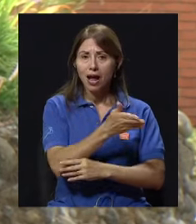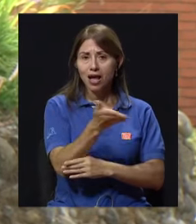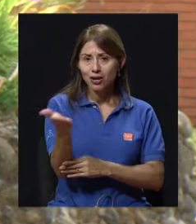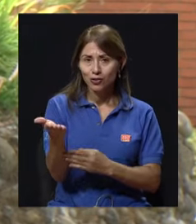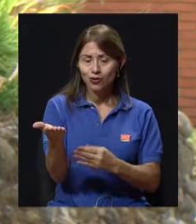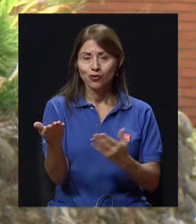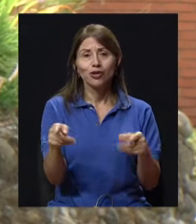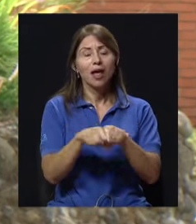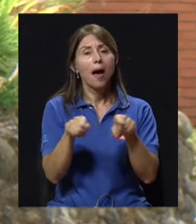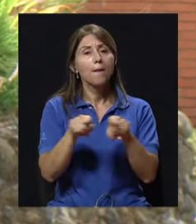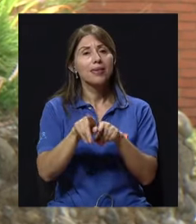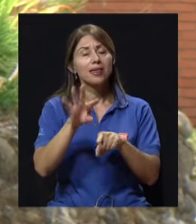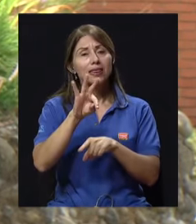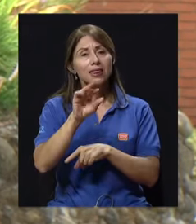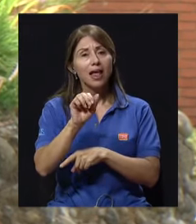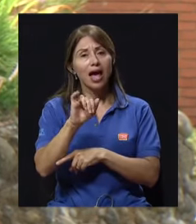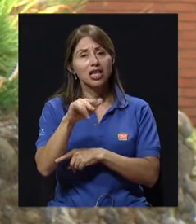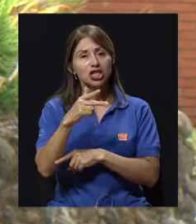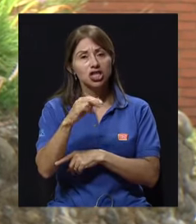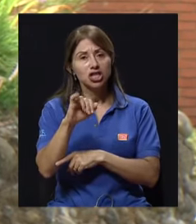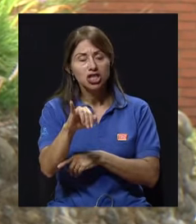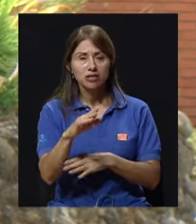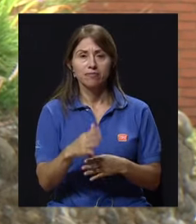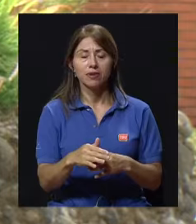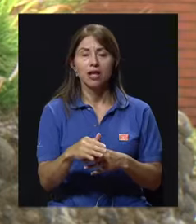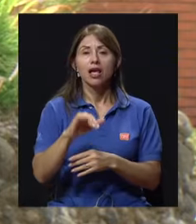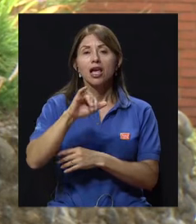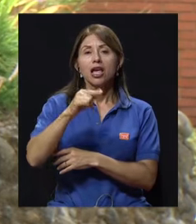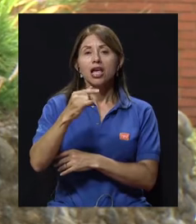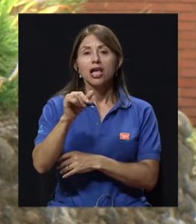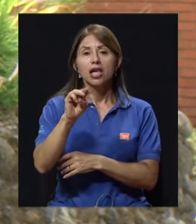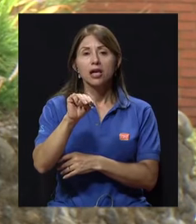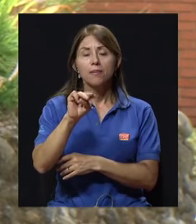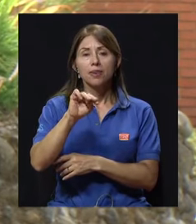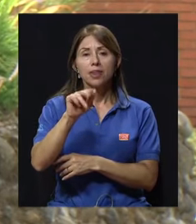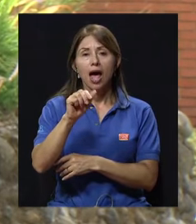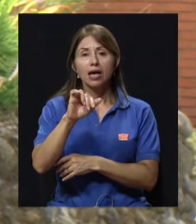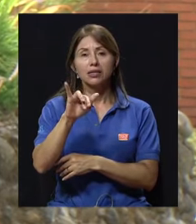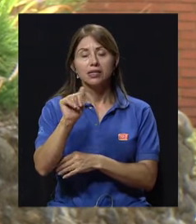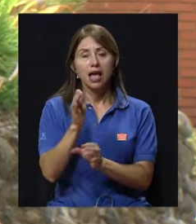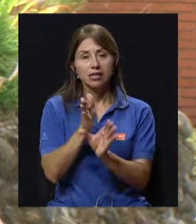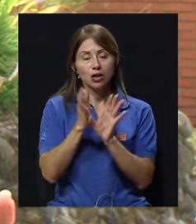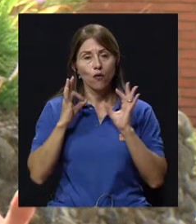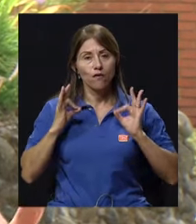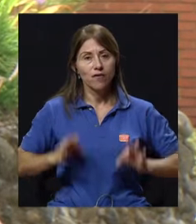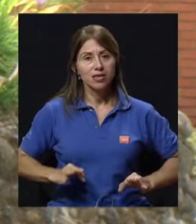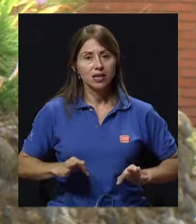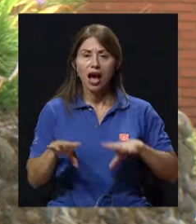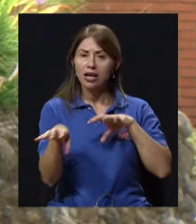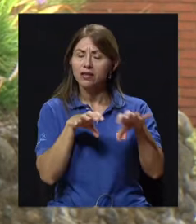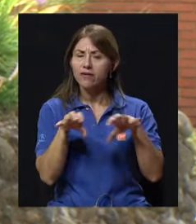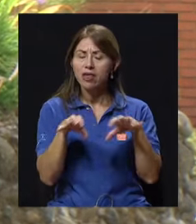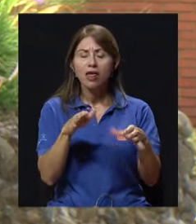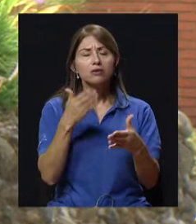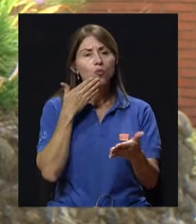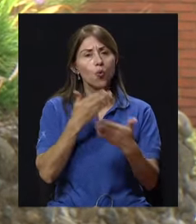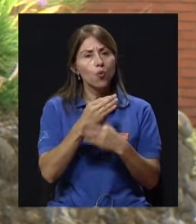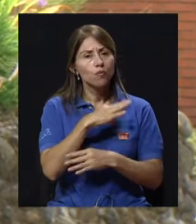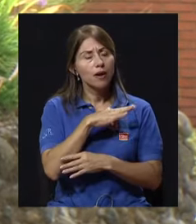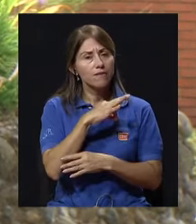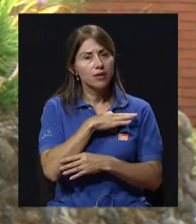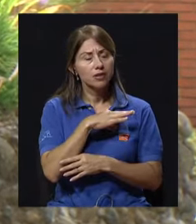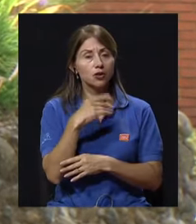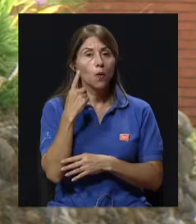Yoga, pre-yoga, tai chi, gimnasia psicofísica, son actividades que les van a producir muchísimo beneficio a nivel articular